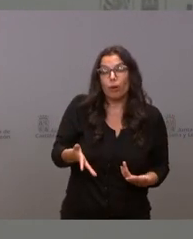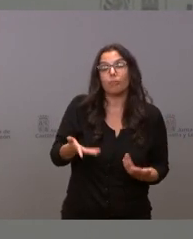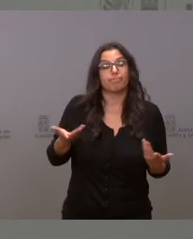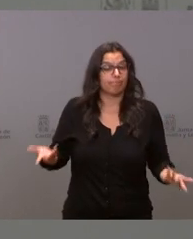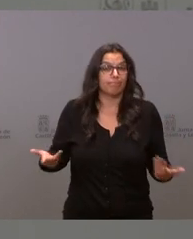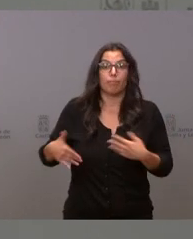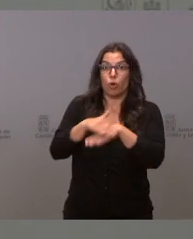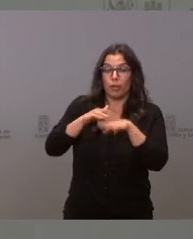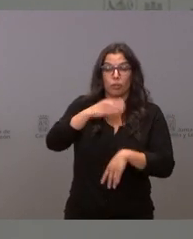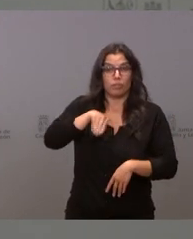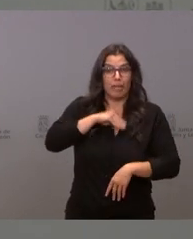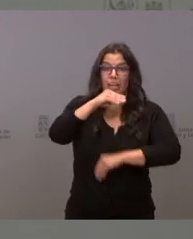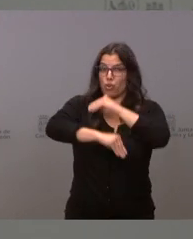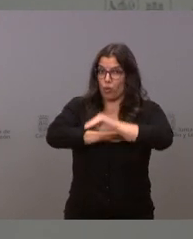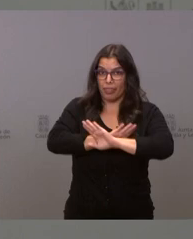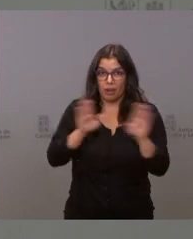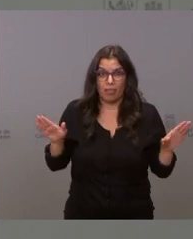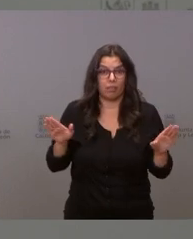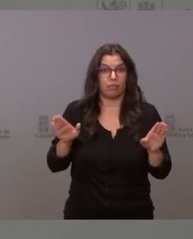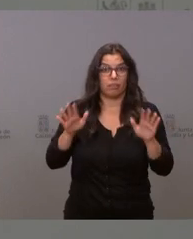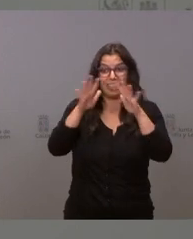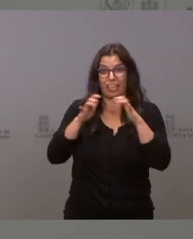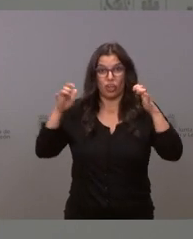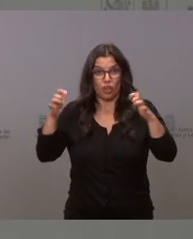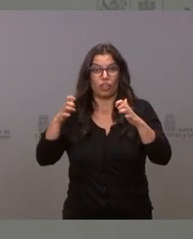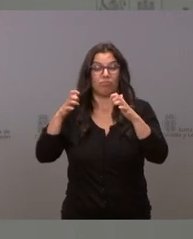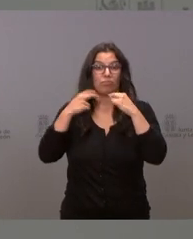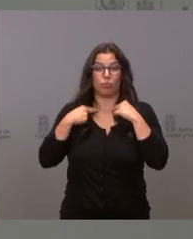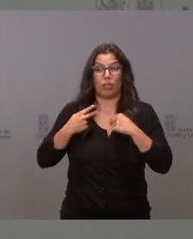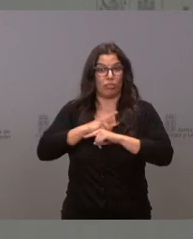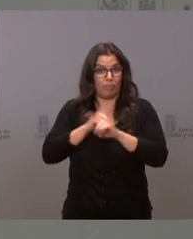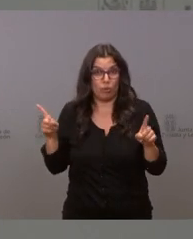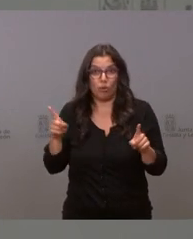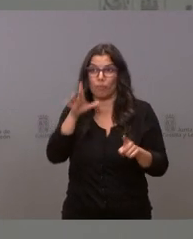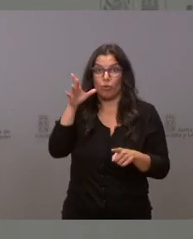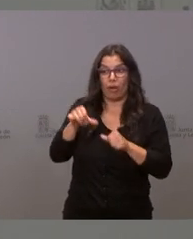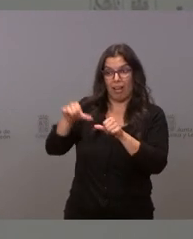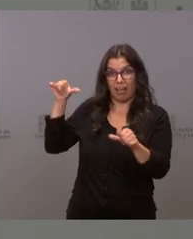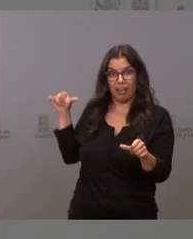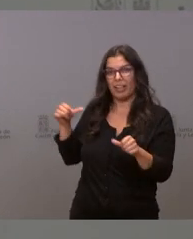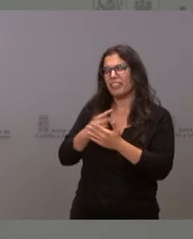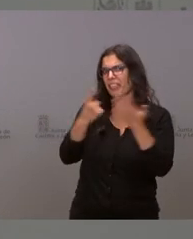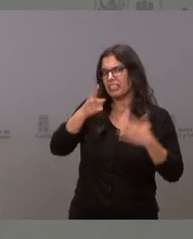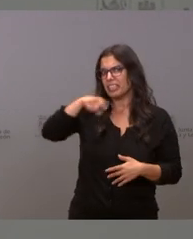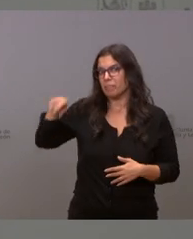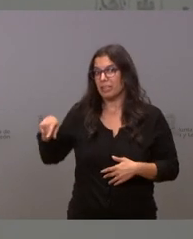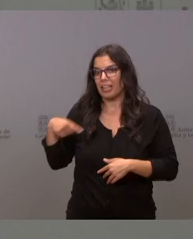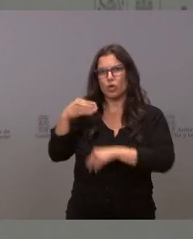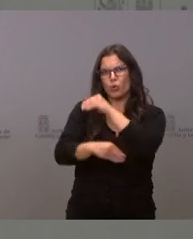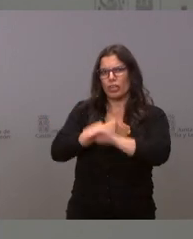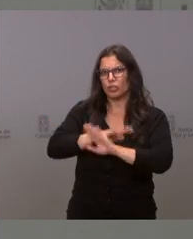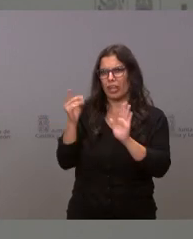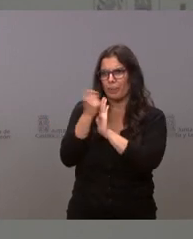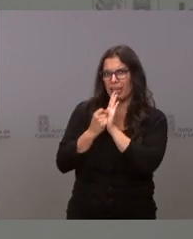del Ejecutivo y del Legislativo que no han tomado durante 16 meses las medidas necesarias